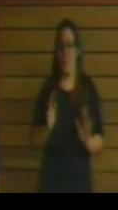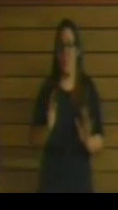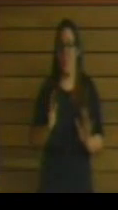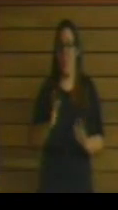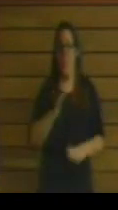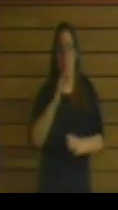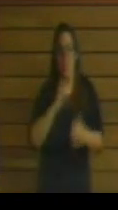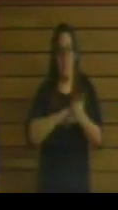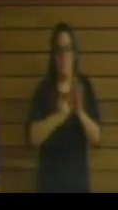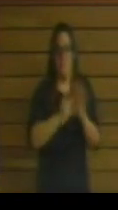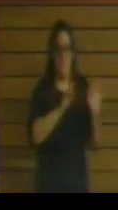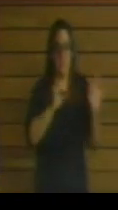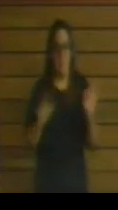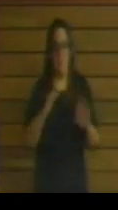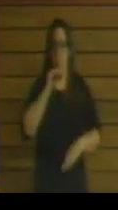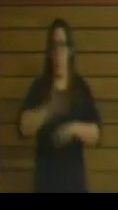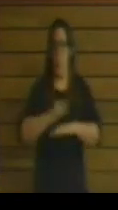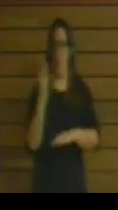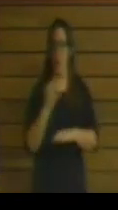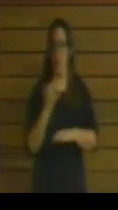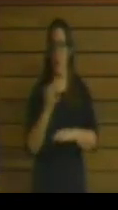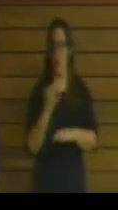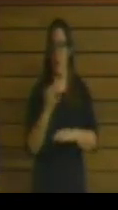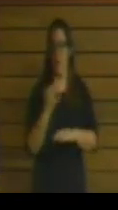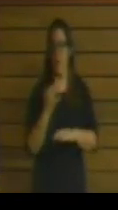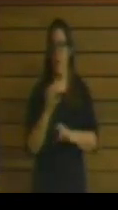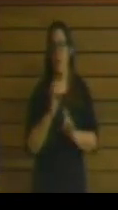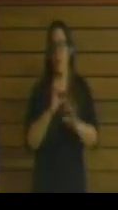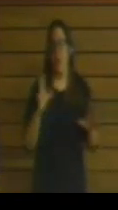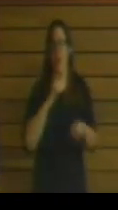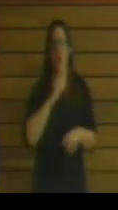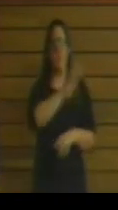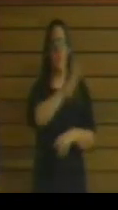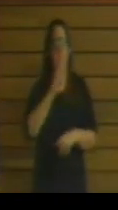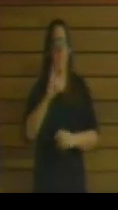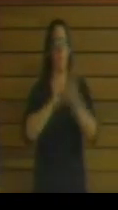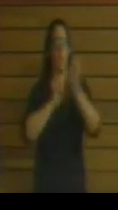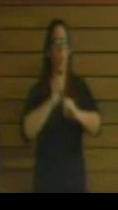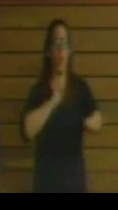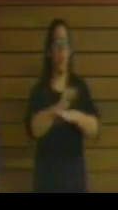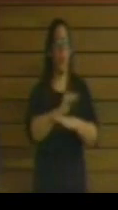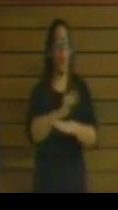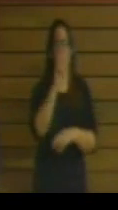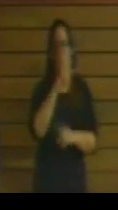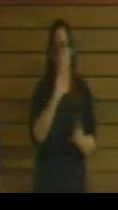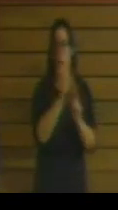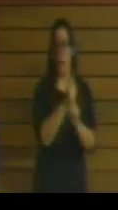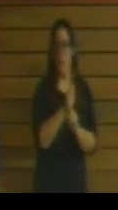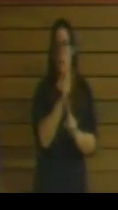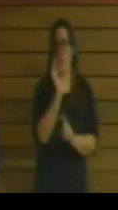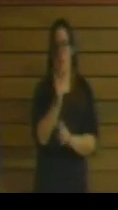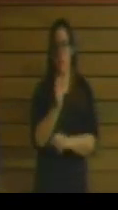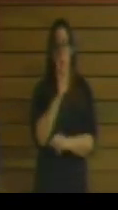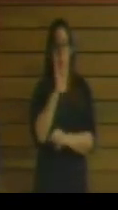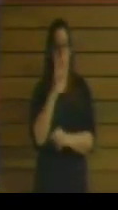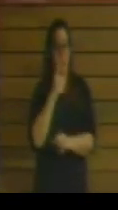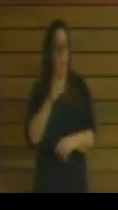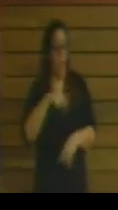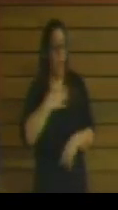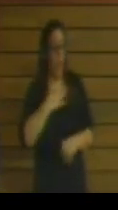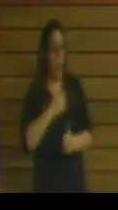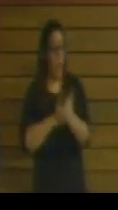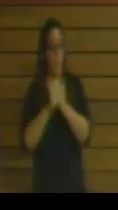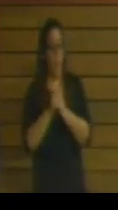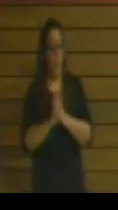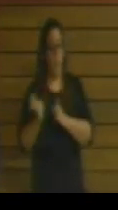cumplir. Y por supuesto que no se ha llegado nunca al 33%, porque ha habido otras prioridades, y nosotros lo reconocemos y lo decimos. Y el